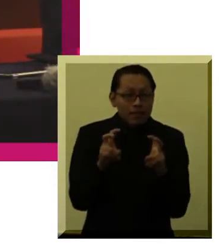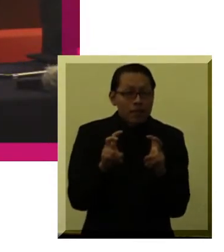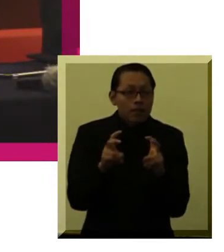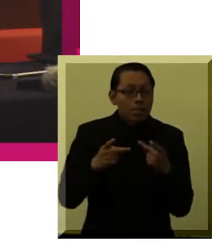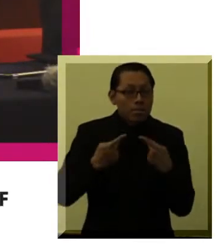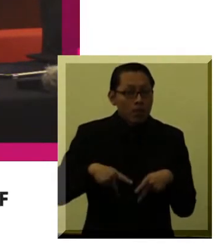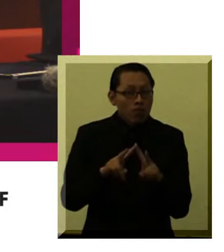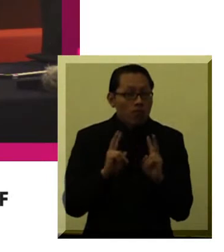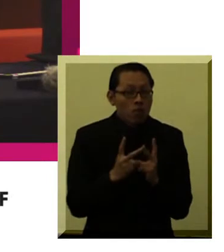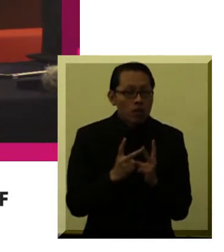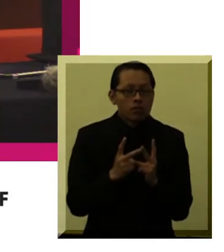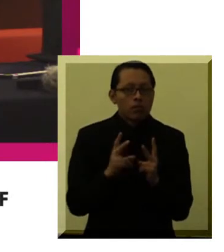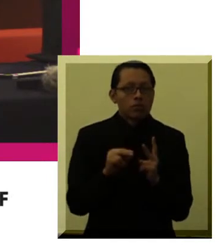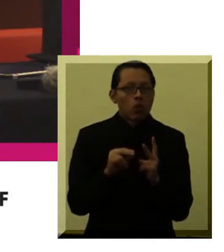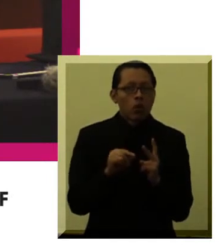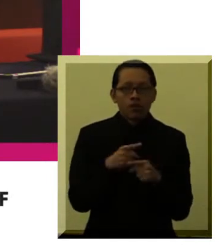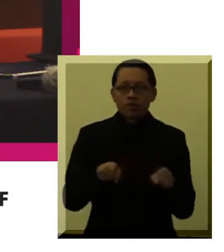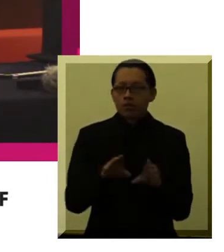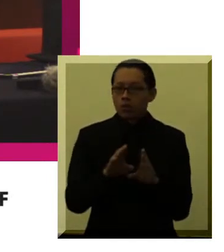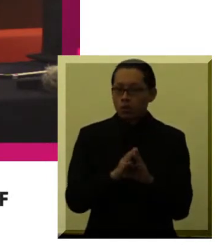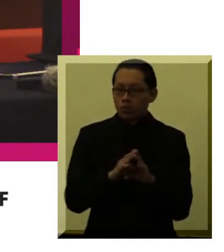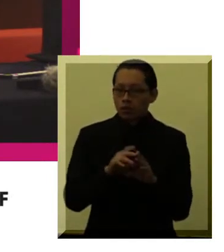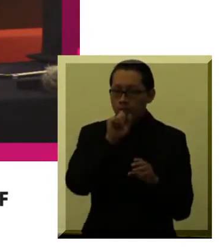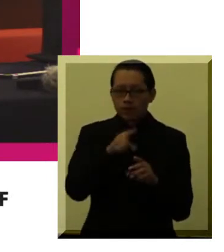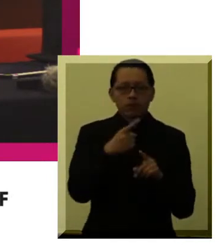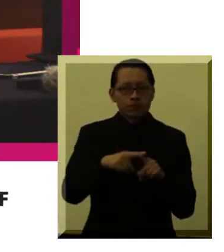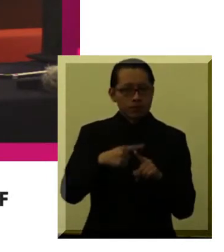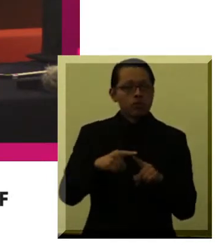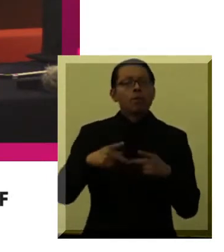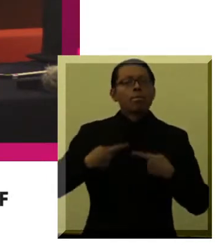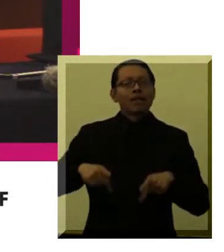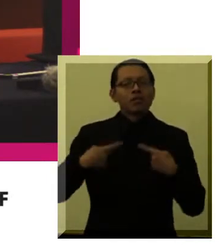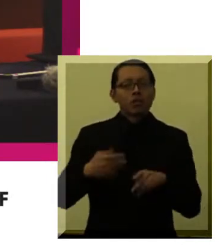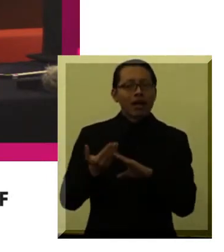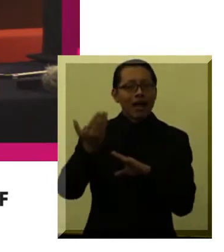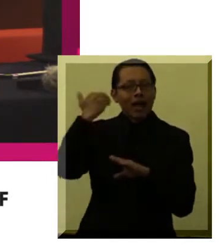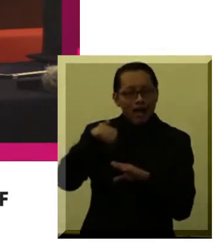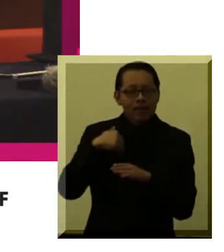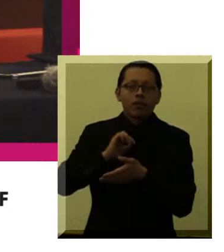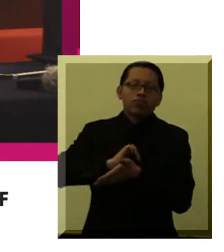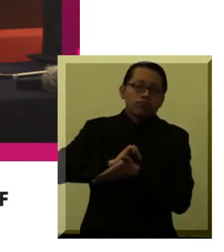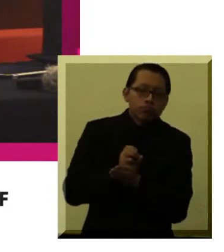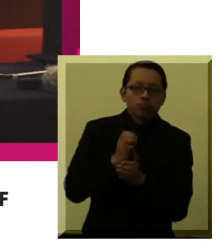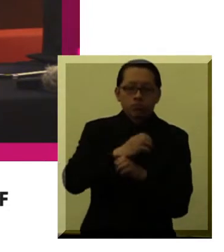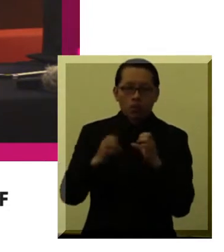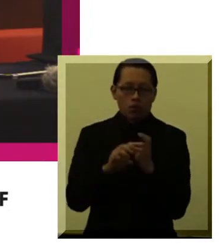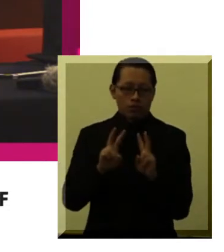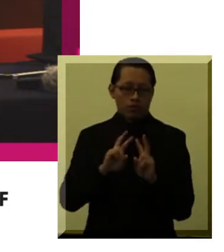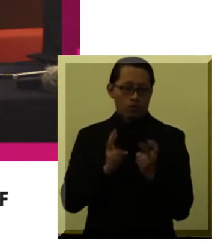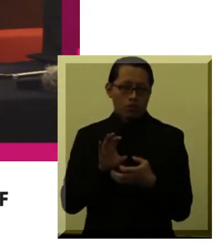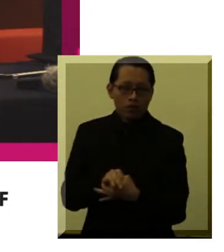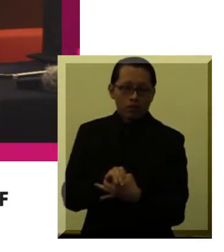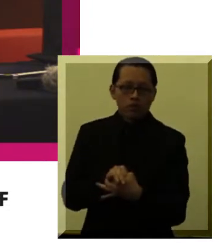vulneradas, que es una cosa distinta. ¿Por qué esta visión de vulnerabilidad plantea digamos